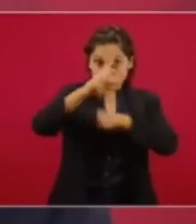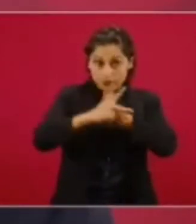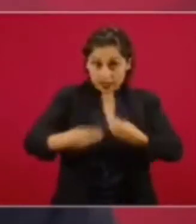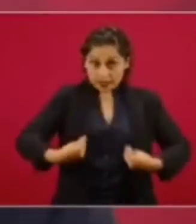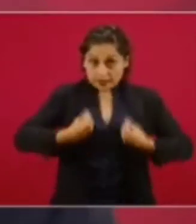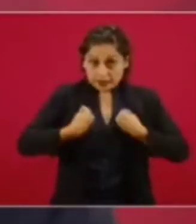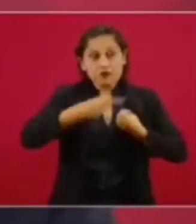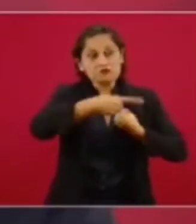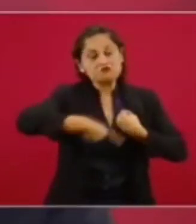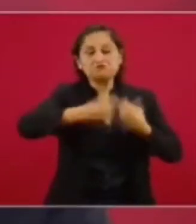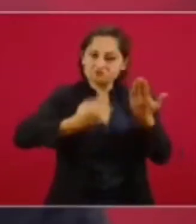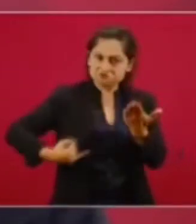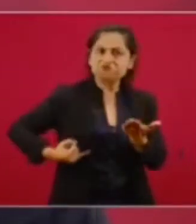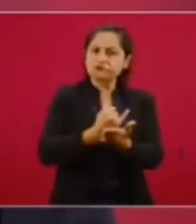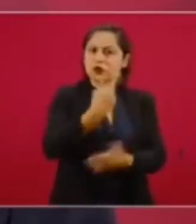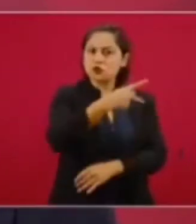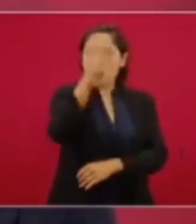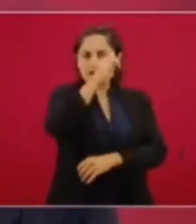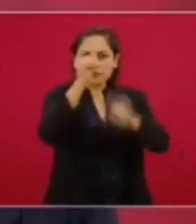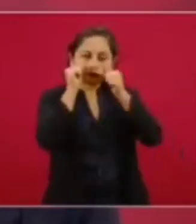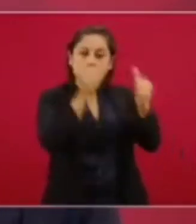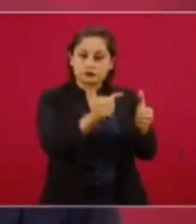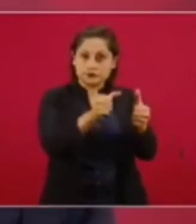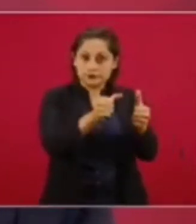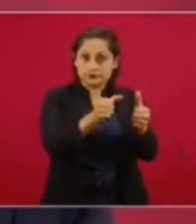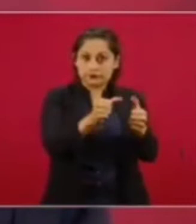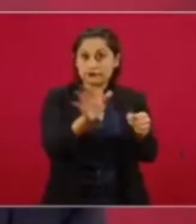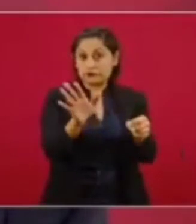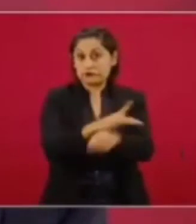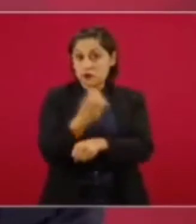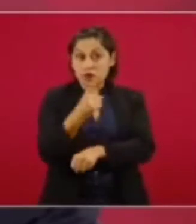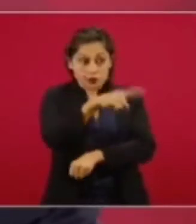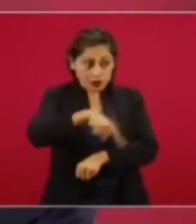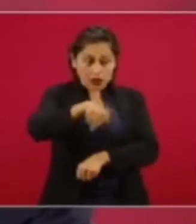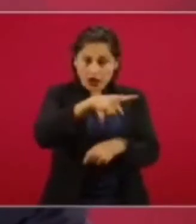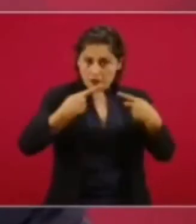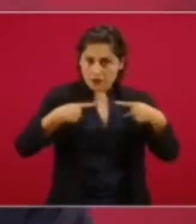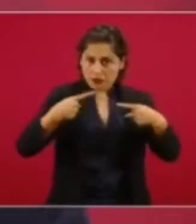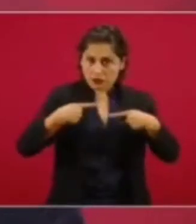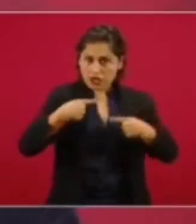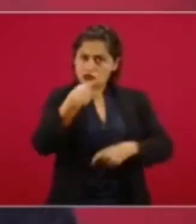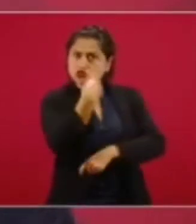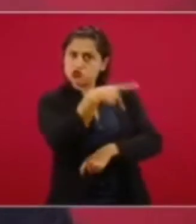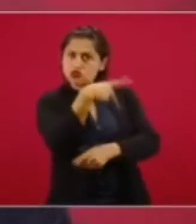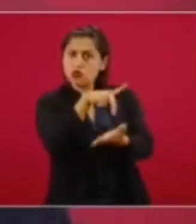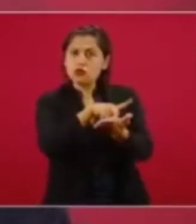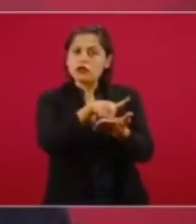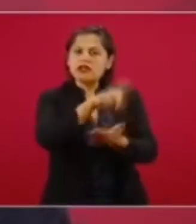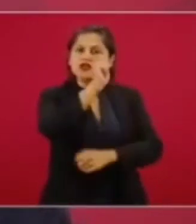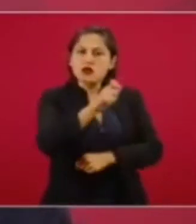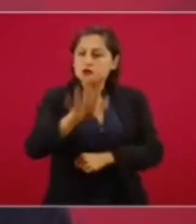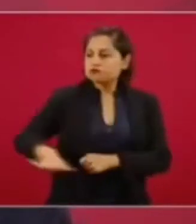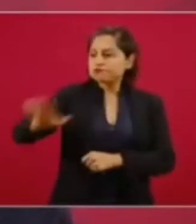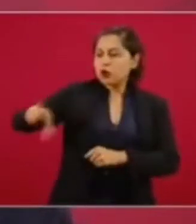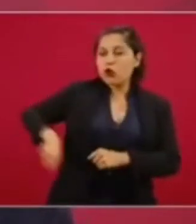tiene en todo momento el derecho de cambiar la forma de su gobierno.